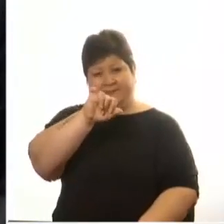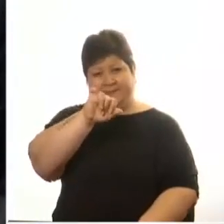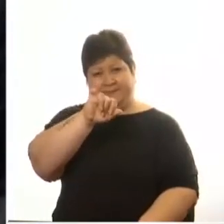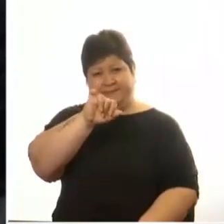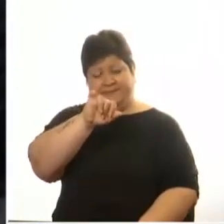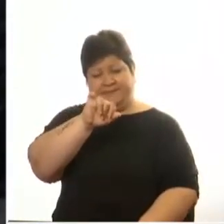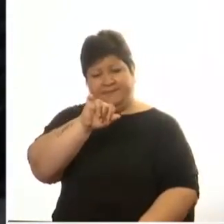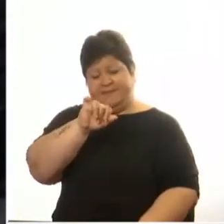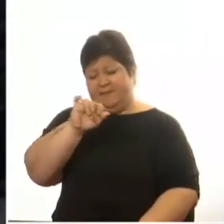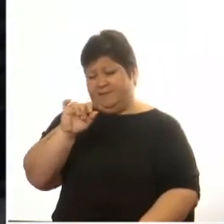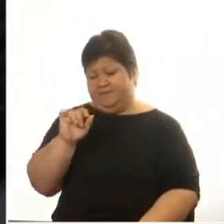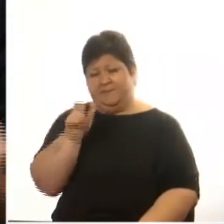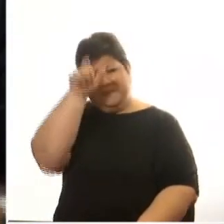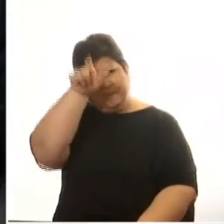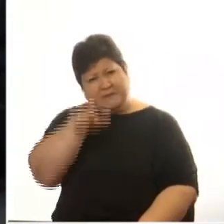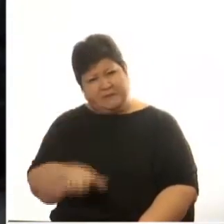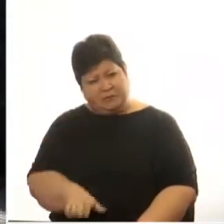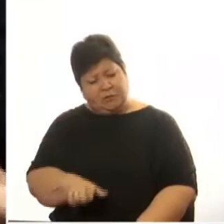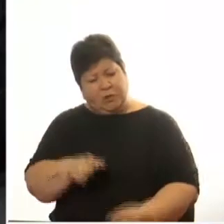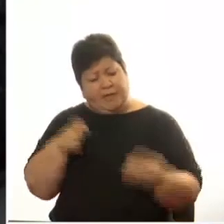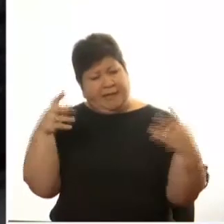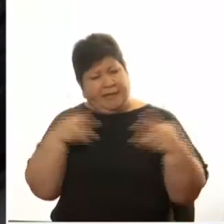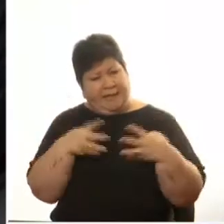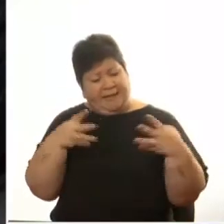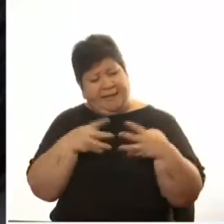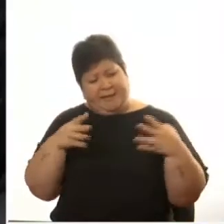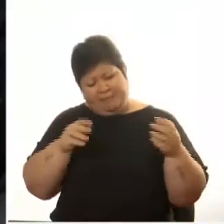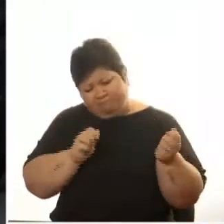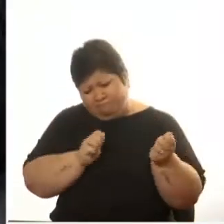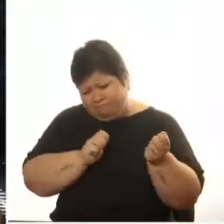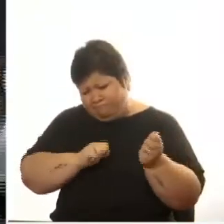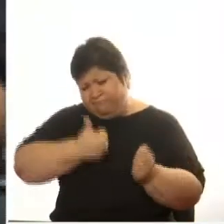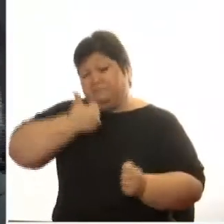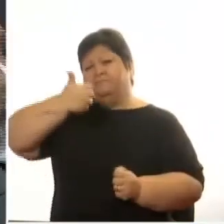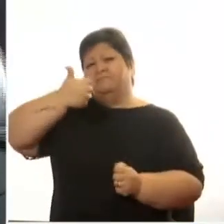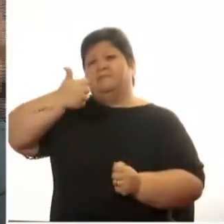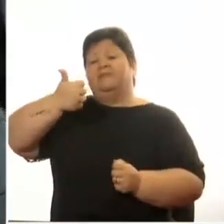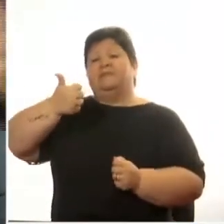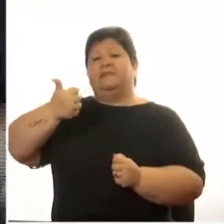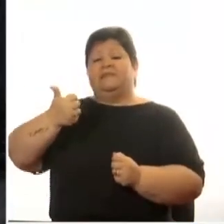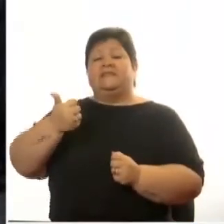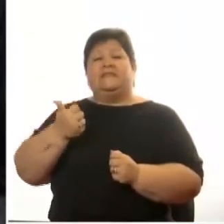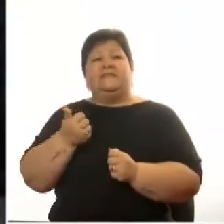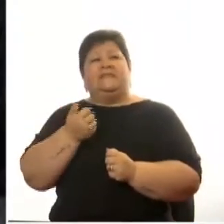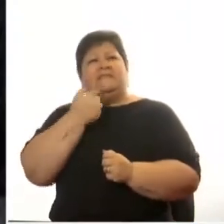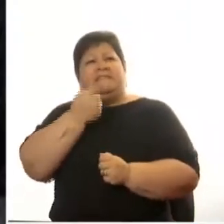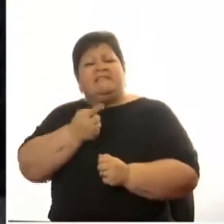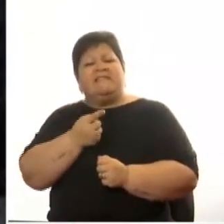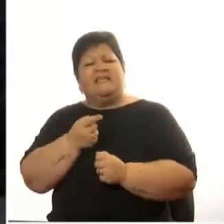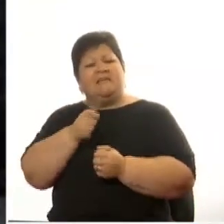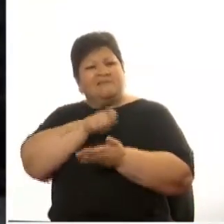sobreviviente escritor italiano dijo después de Auschwitz es imposible escribir poesía